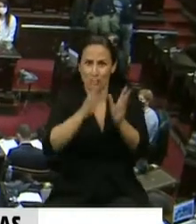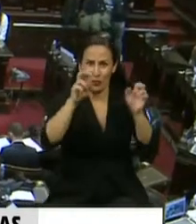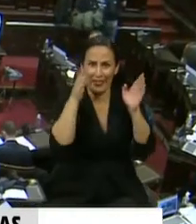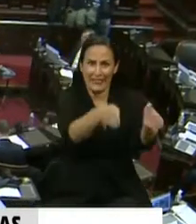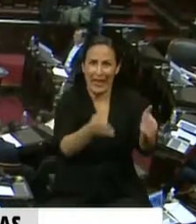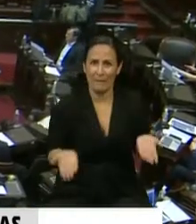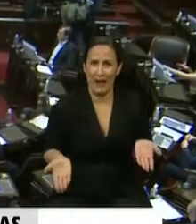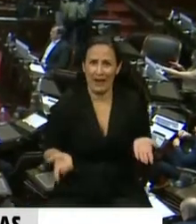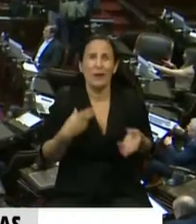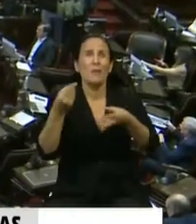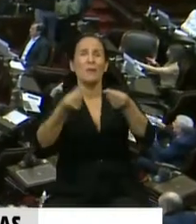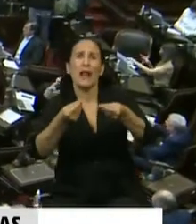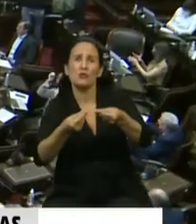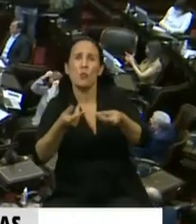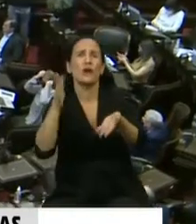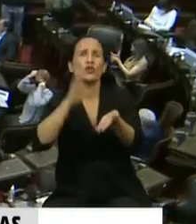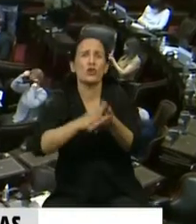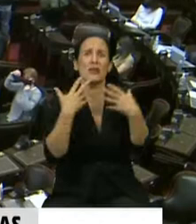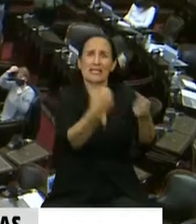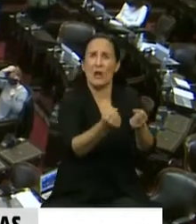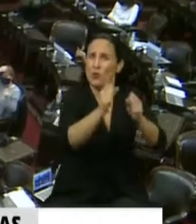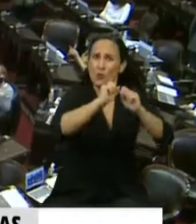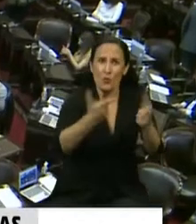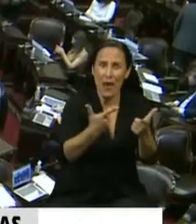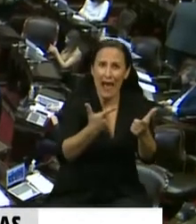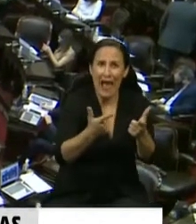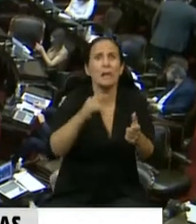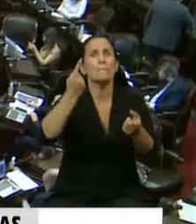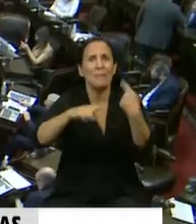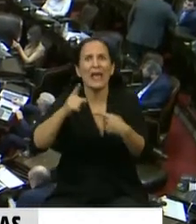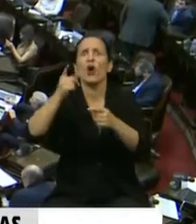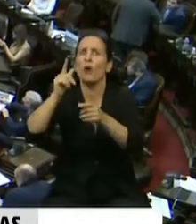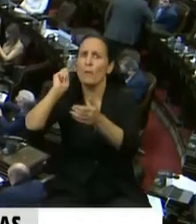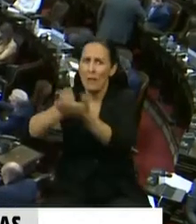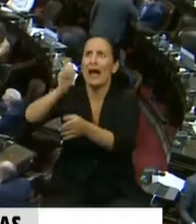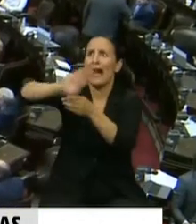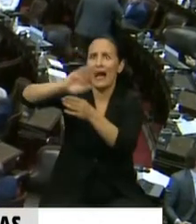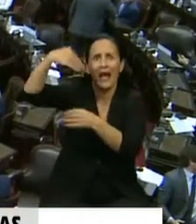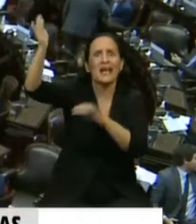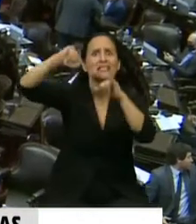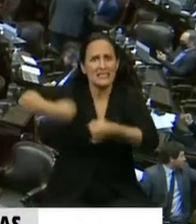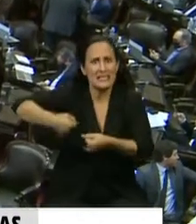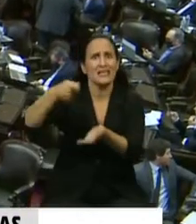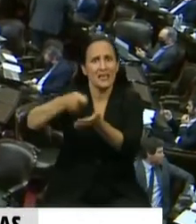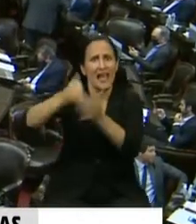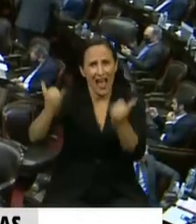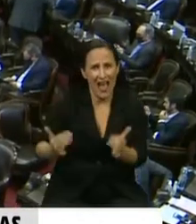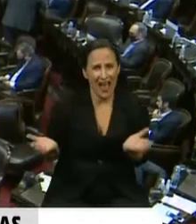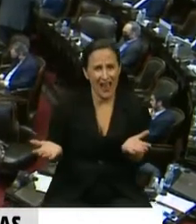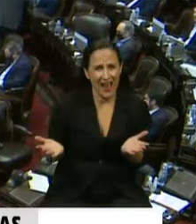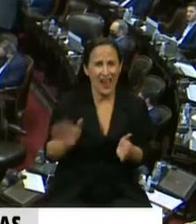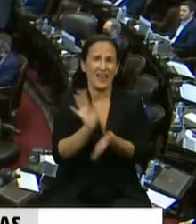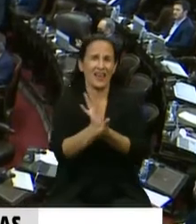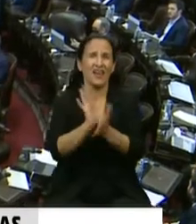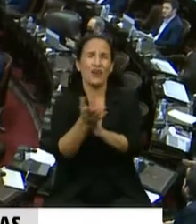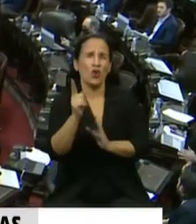No hay presupuesto para reforzar la salud, y sí hay presupuesto para seguir pagando la deuda externa y sosteniendo todo tipo de negociados